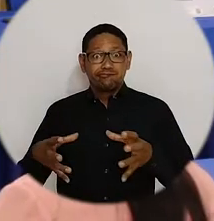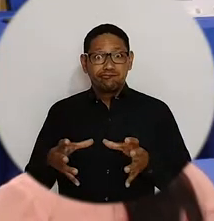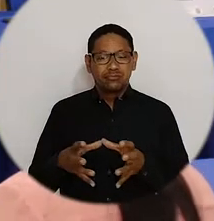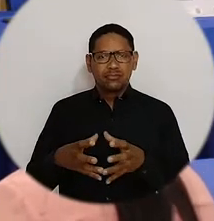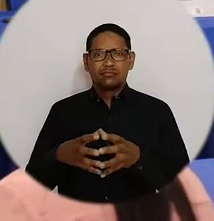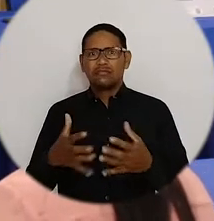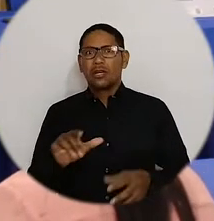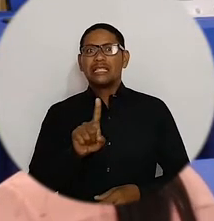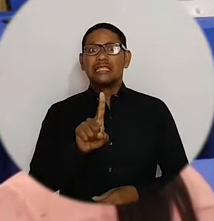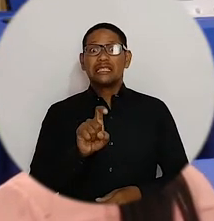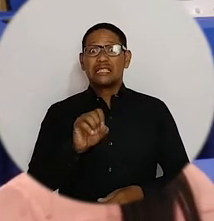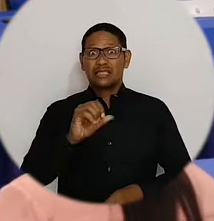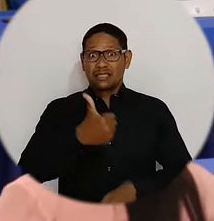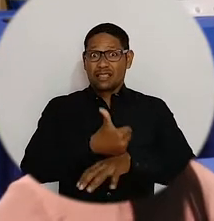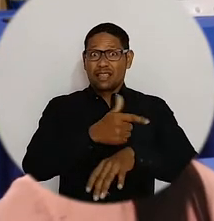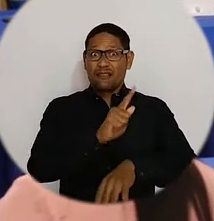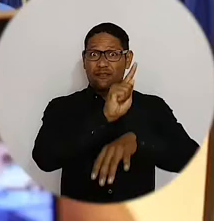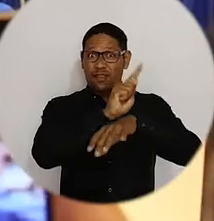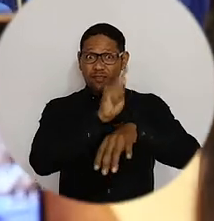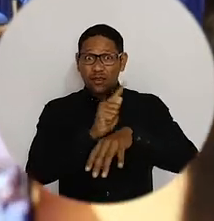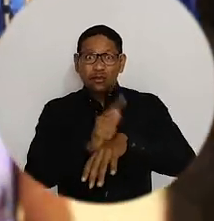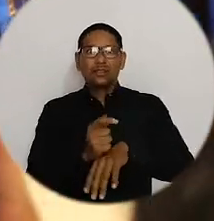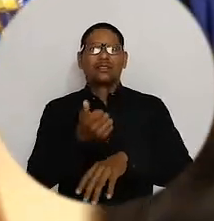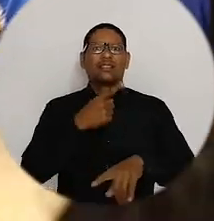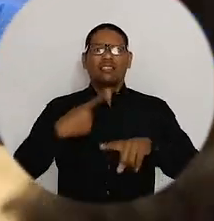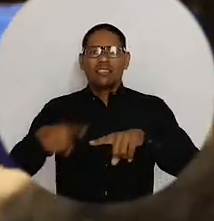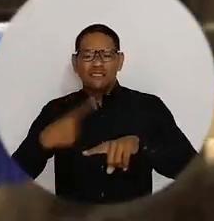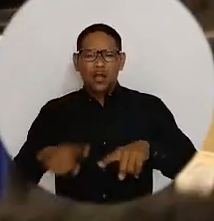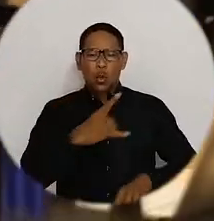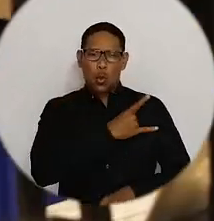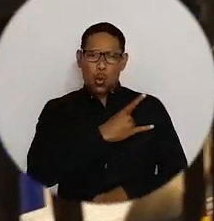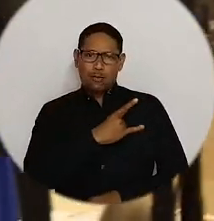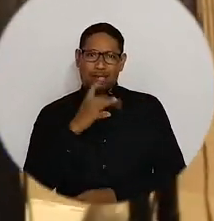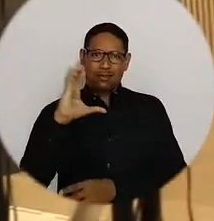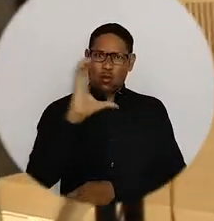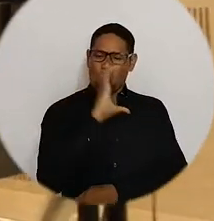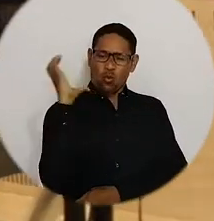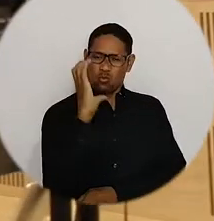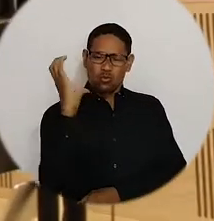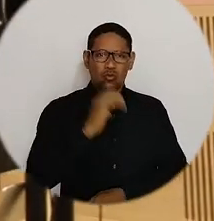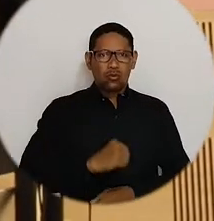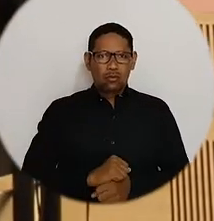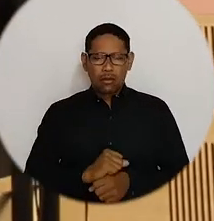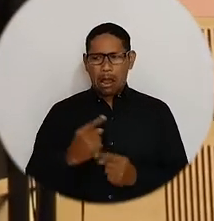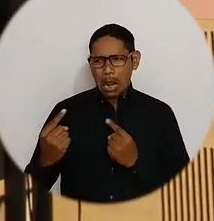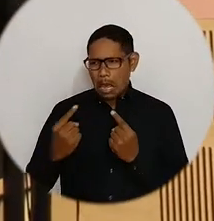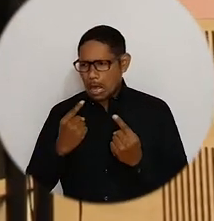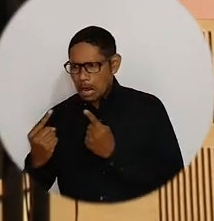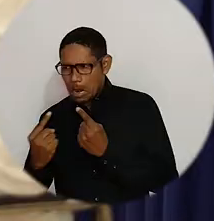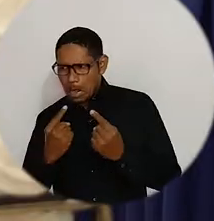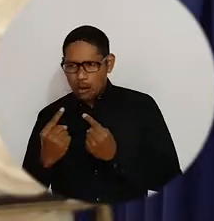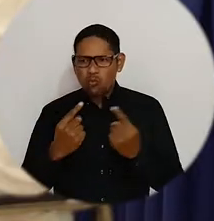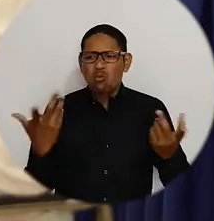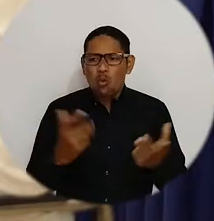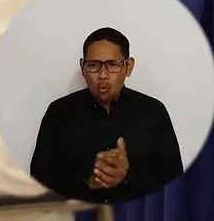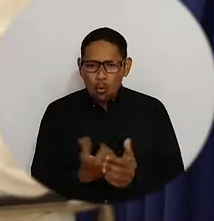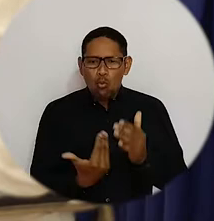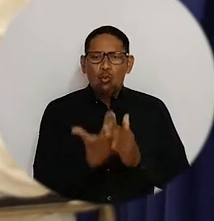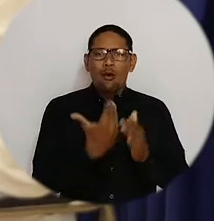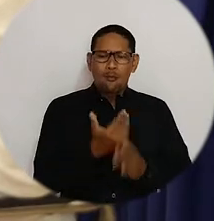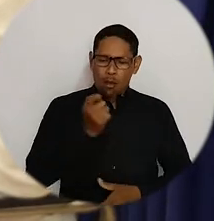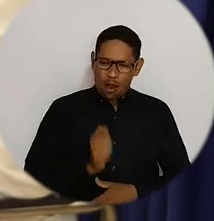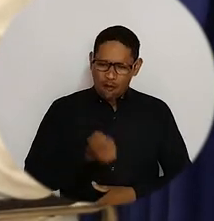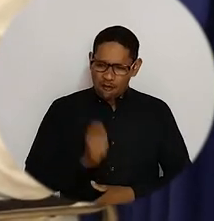Este encuentro se llevó a cabo con la presencia de cerca de 60 decanos de las facultades de derecho de diversas universidades de Colombia, donde se